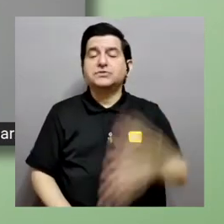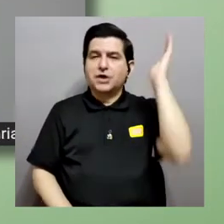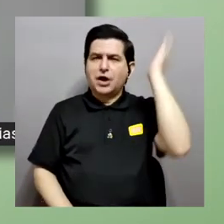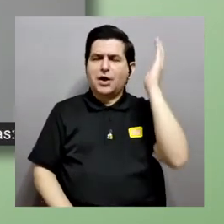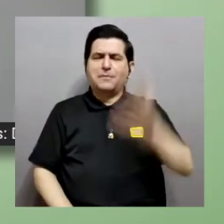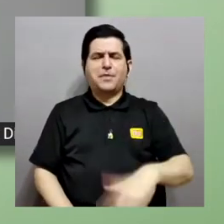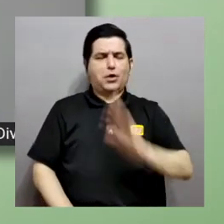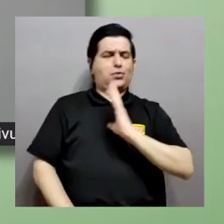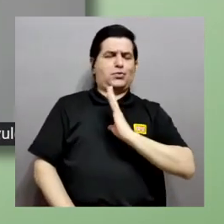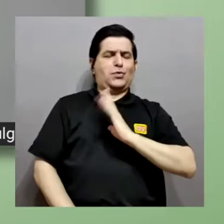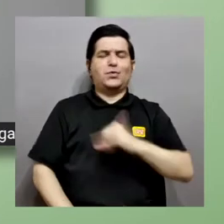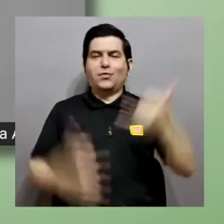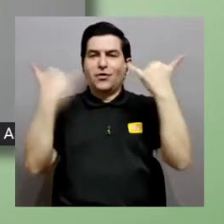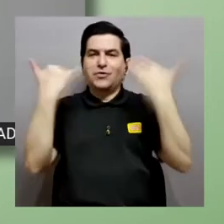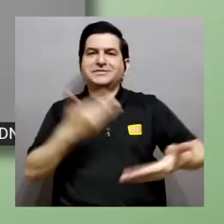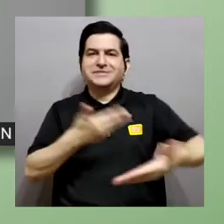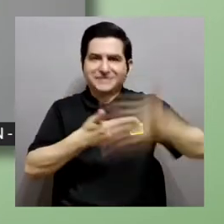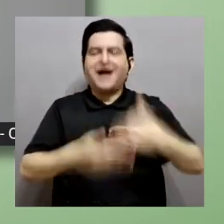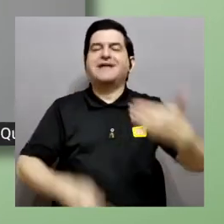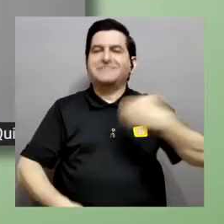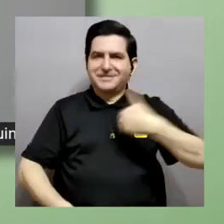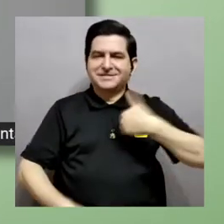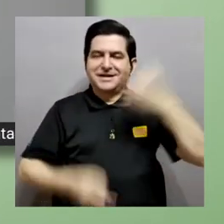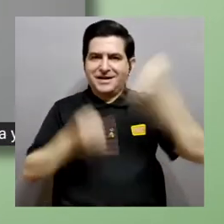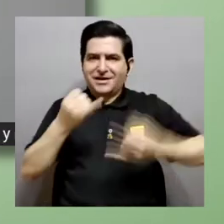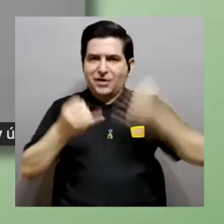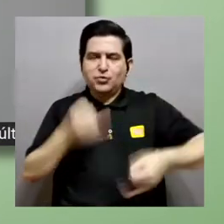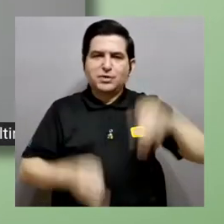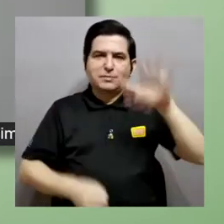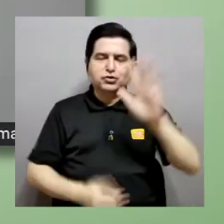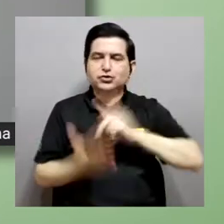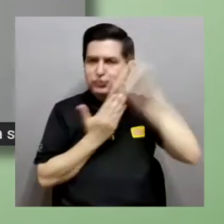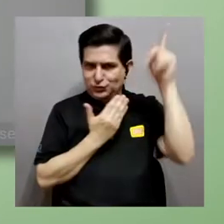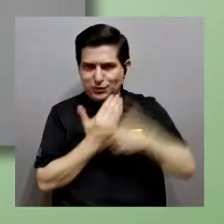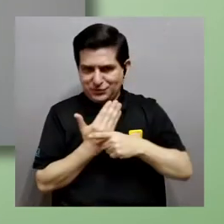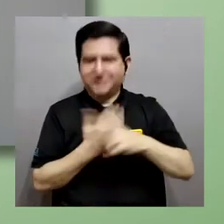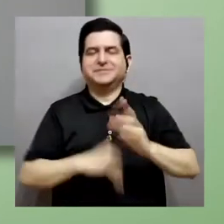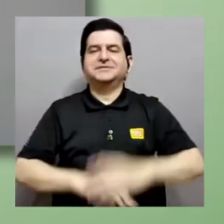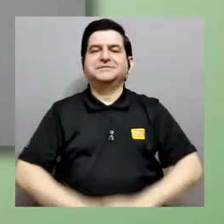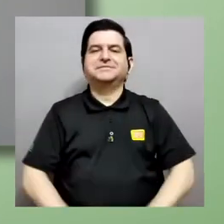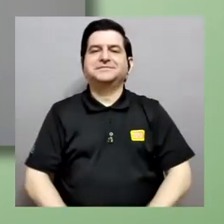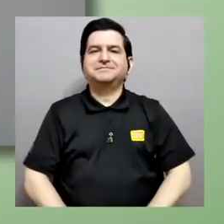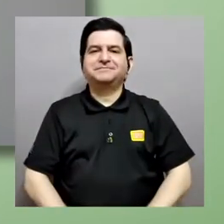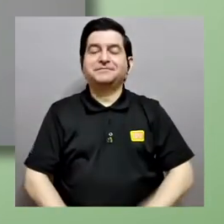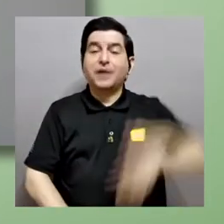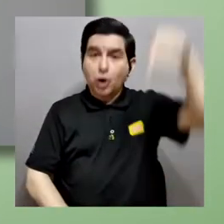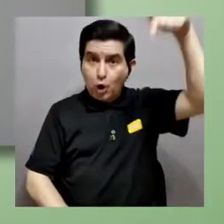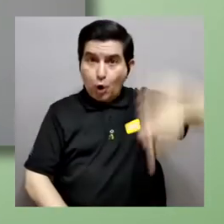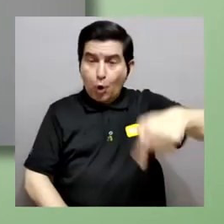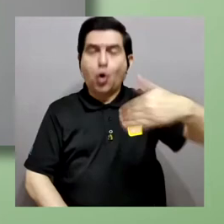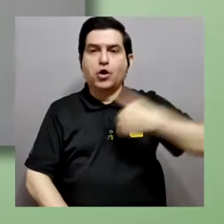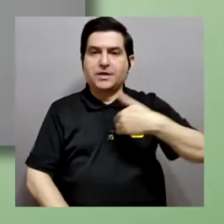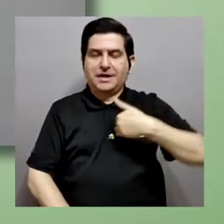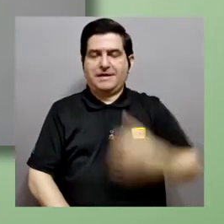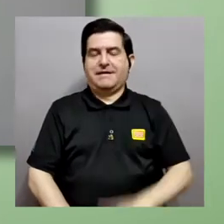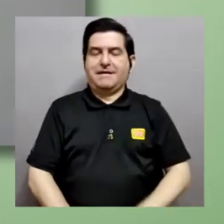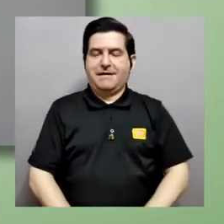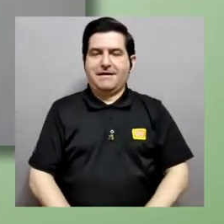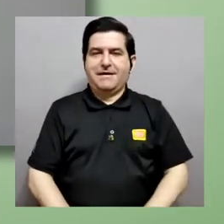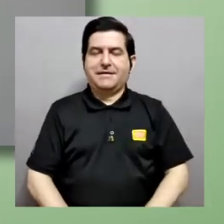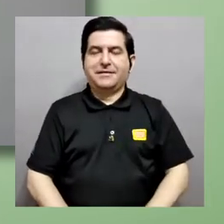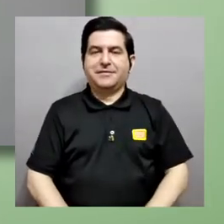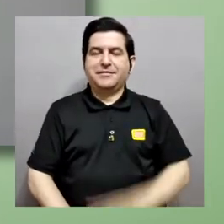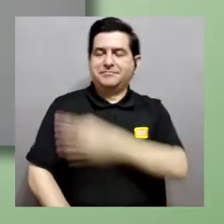conferencias de lujo, tal cual lo hemos tenido pues en los últimos cinco capítulos. Así que pues hoy vamos a tener el gusto